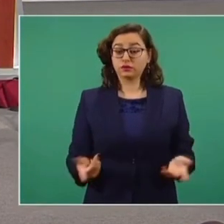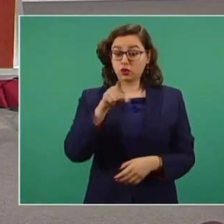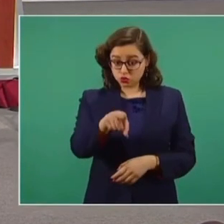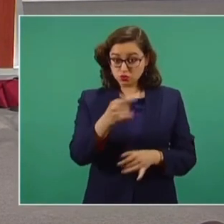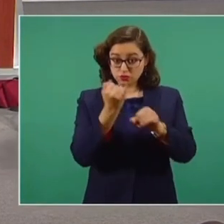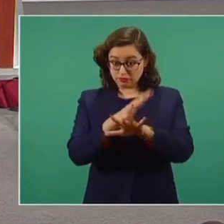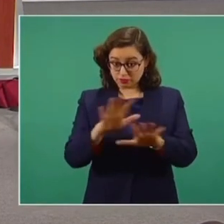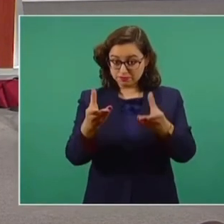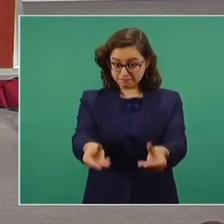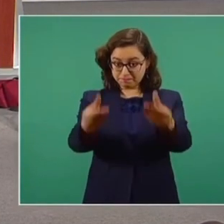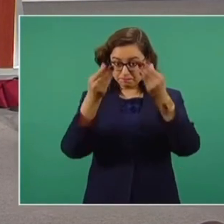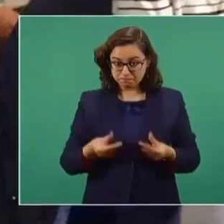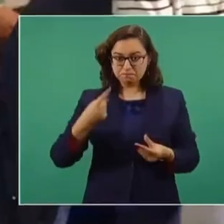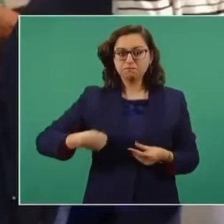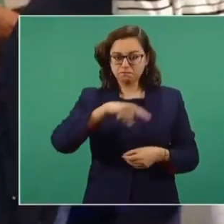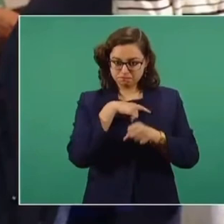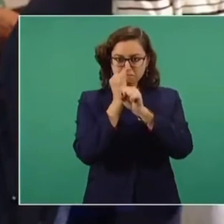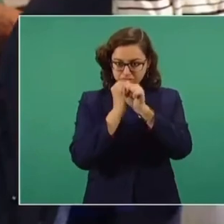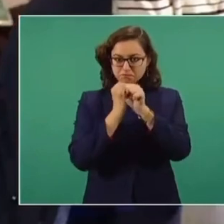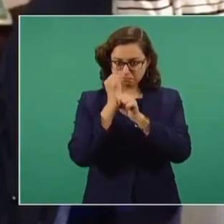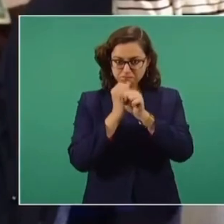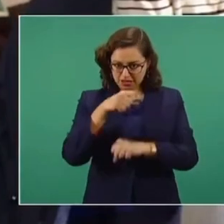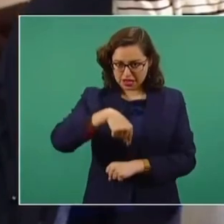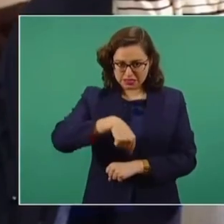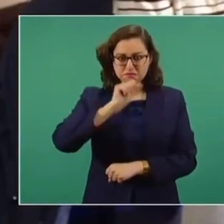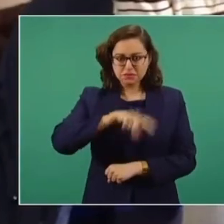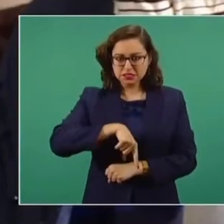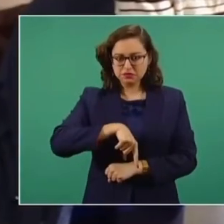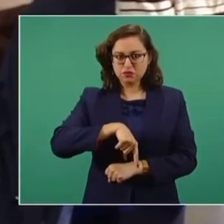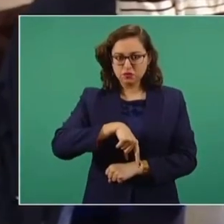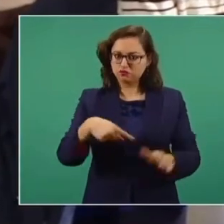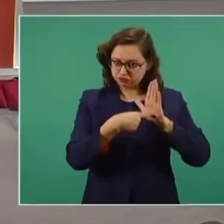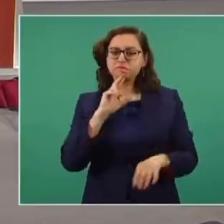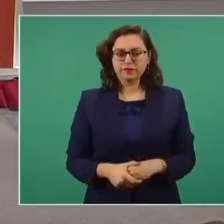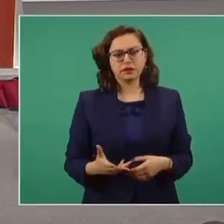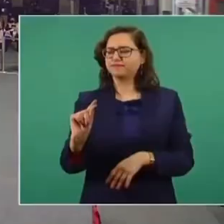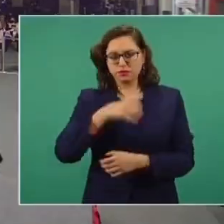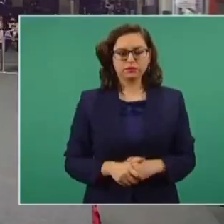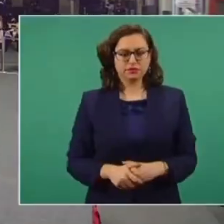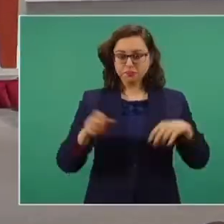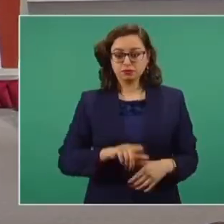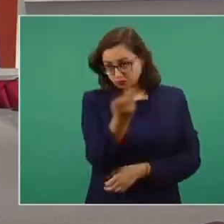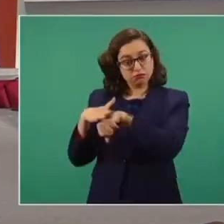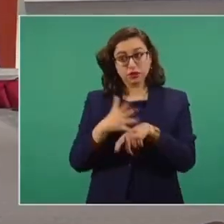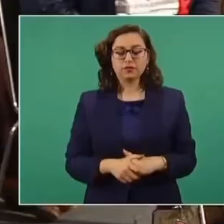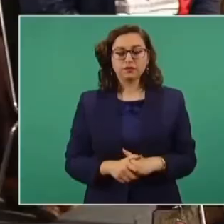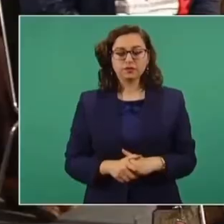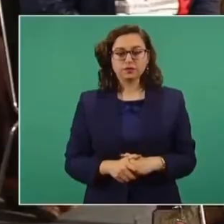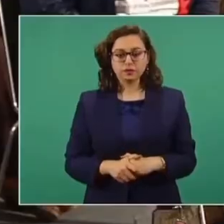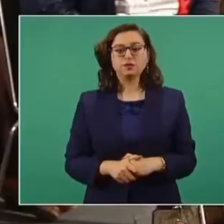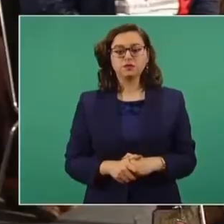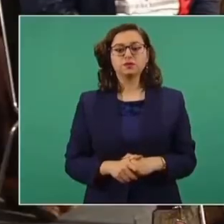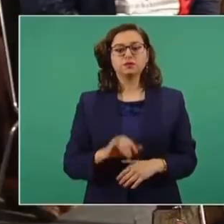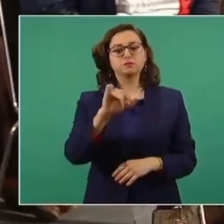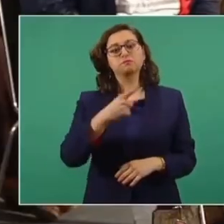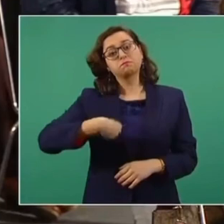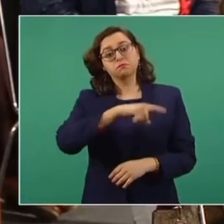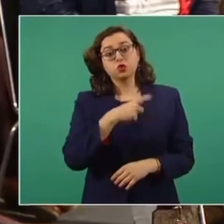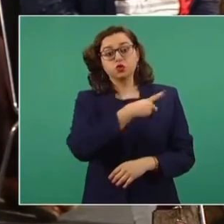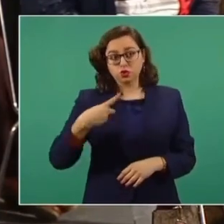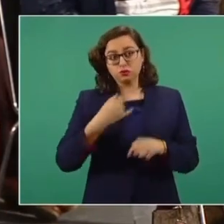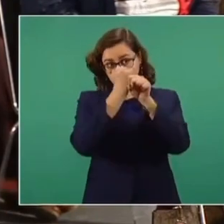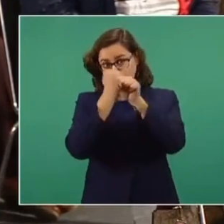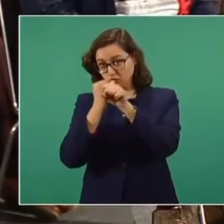datos, se hace la investigación aquí mismo, vamos a responder. Unos momentos después. Por supuesto que nuestro trabajo es